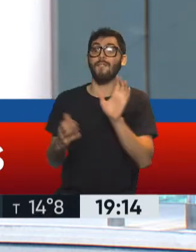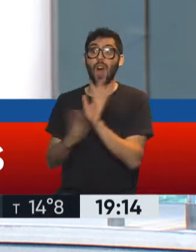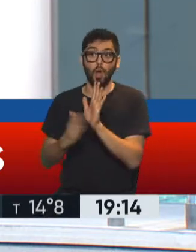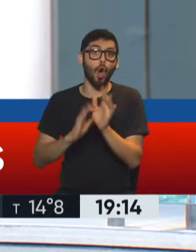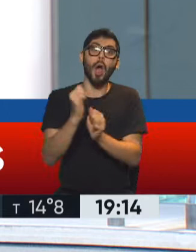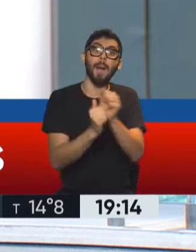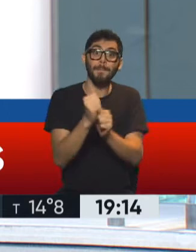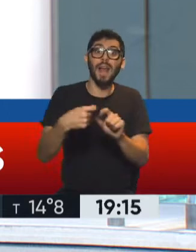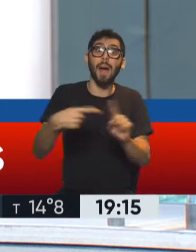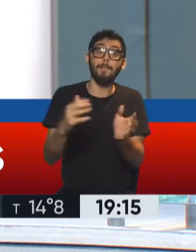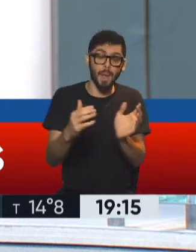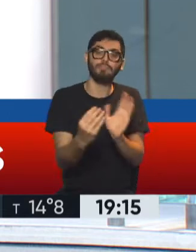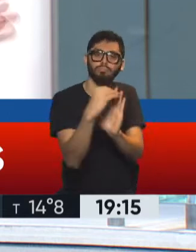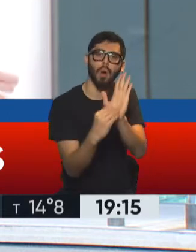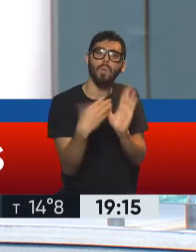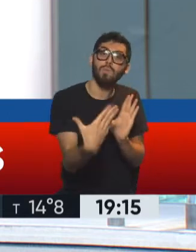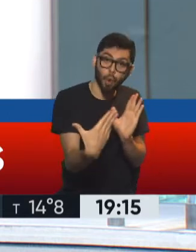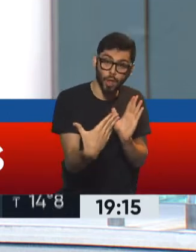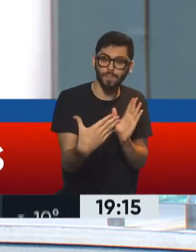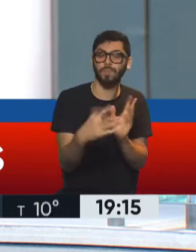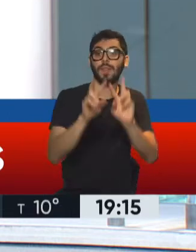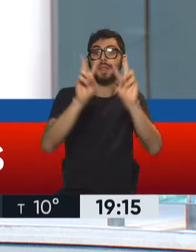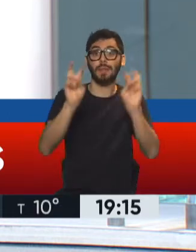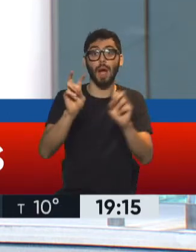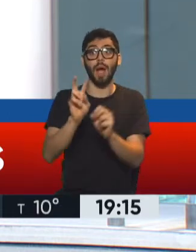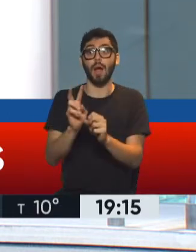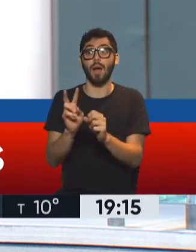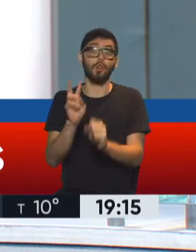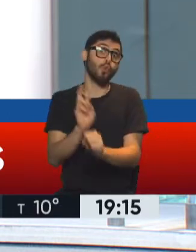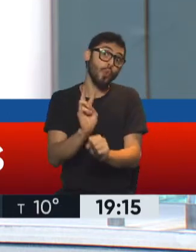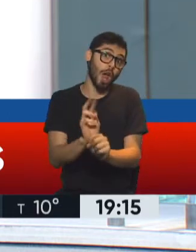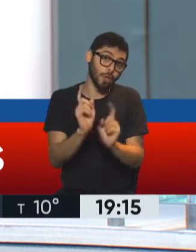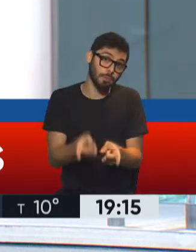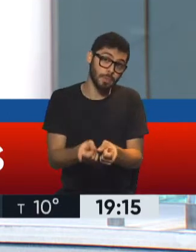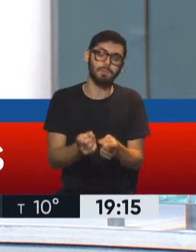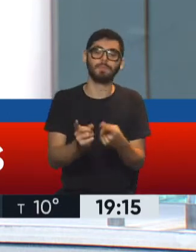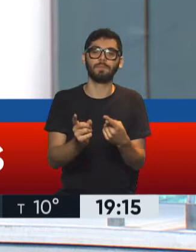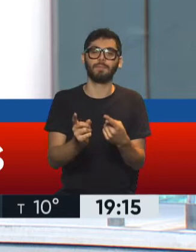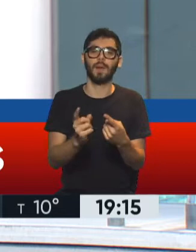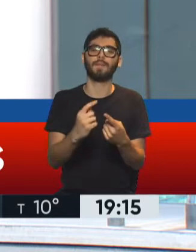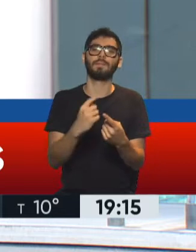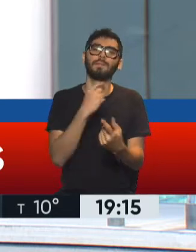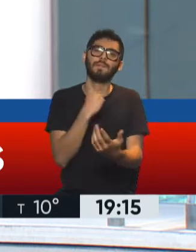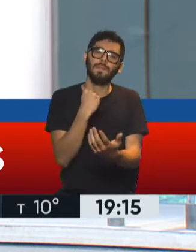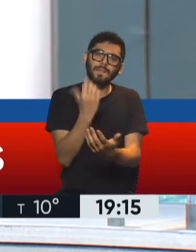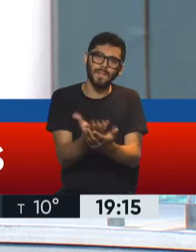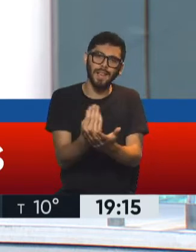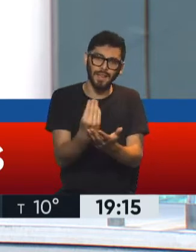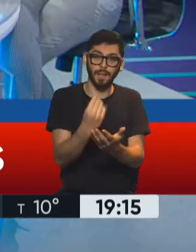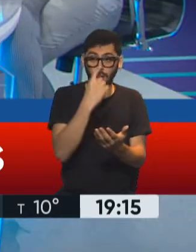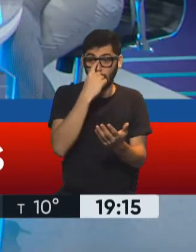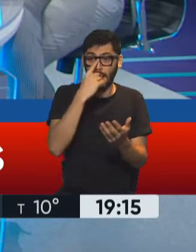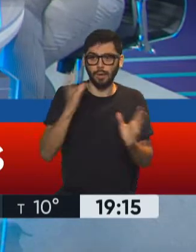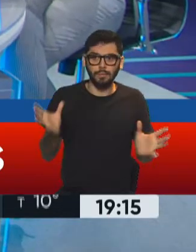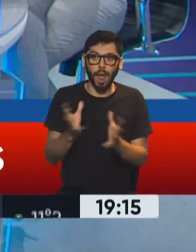inscribirse, muy importante. Así que todo lo que tiene que ver con el cuidado y lo que queremos un poco plantear también tiene que ver con todas las medidas para generar